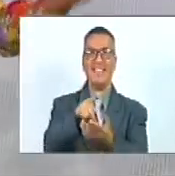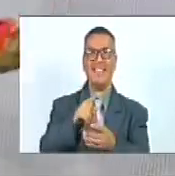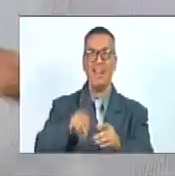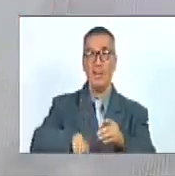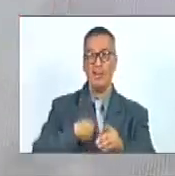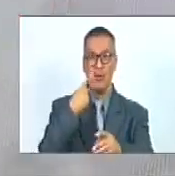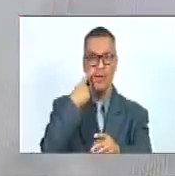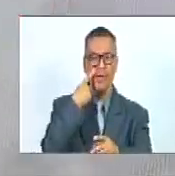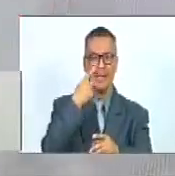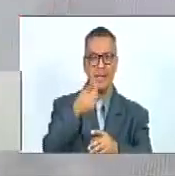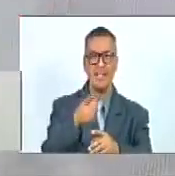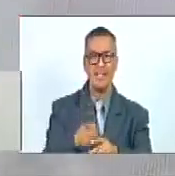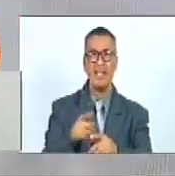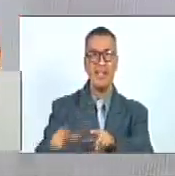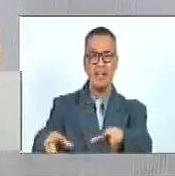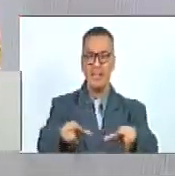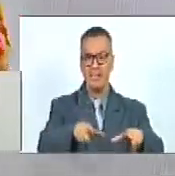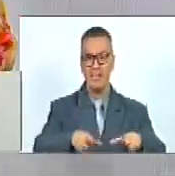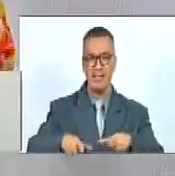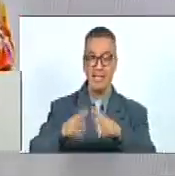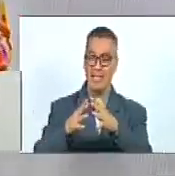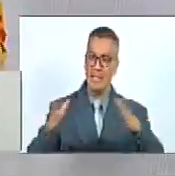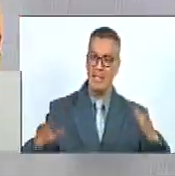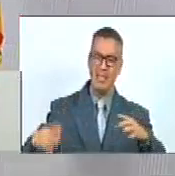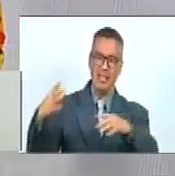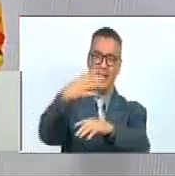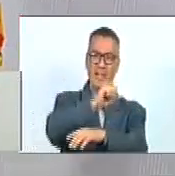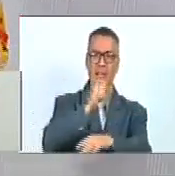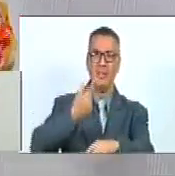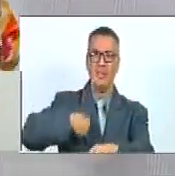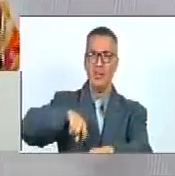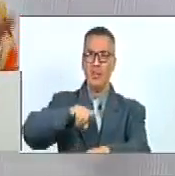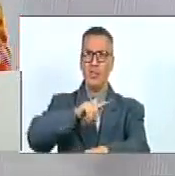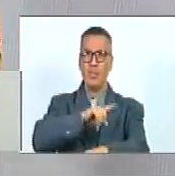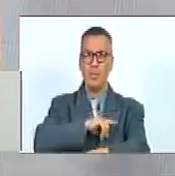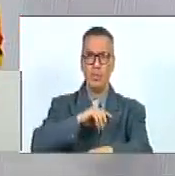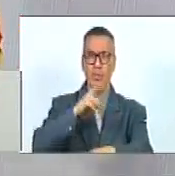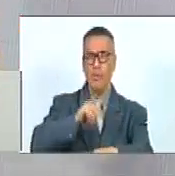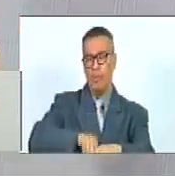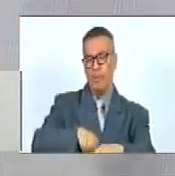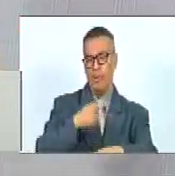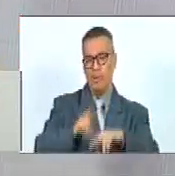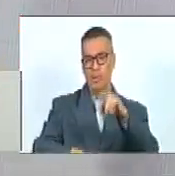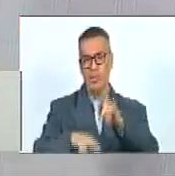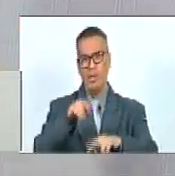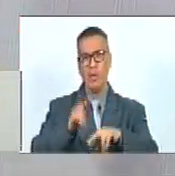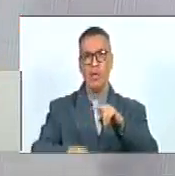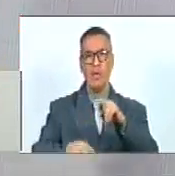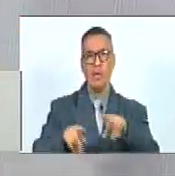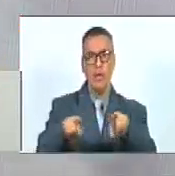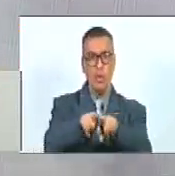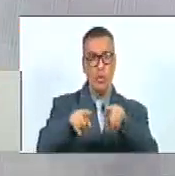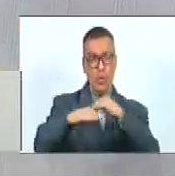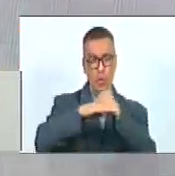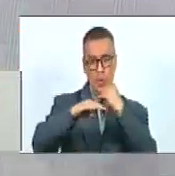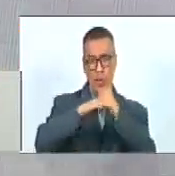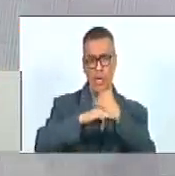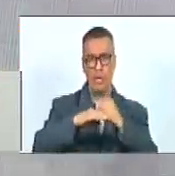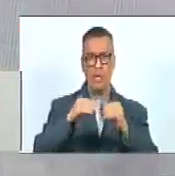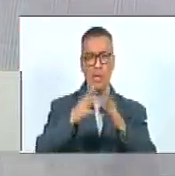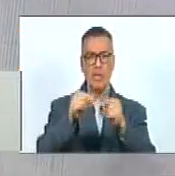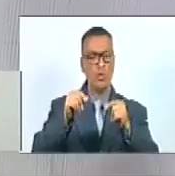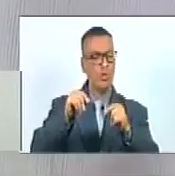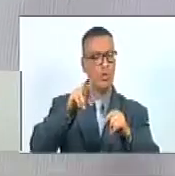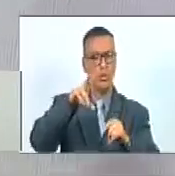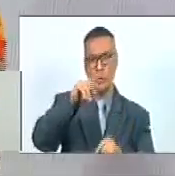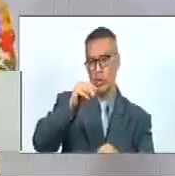dar parte allí en este espacio de los grandes logros que nosotros y nosotras hemos construido en materia de igualdad de género y de no discriminación